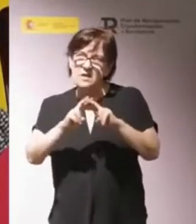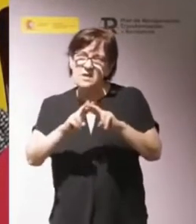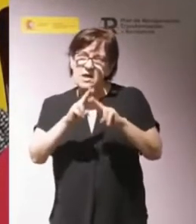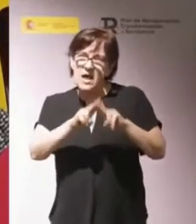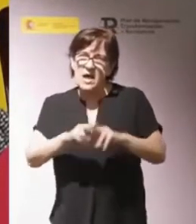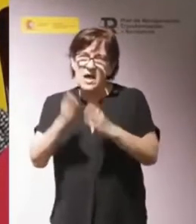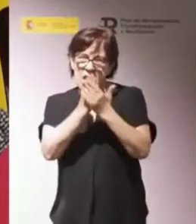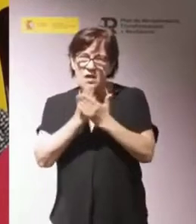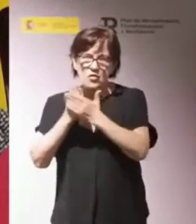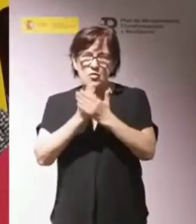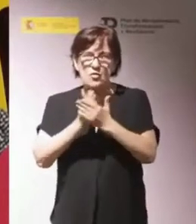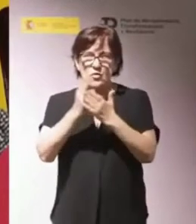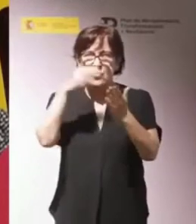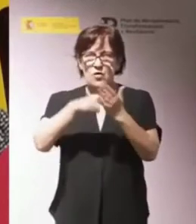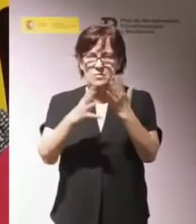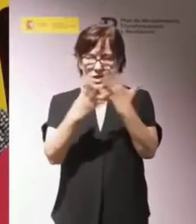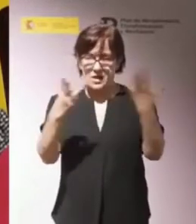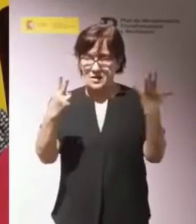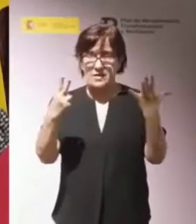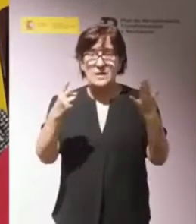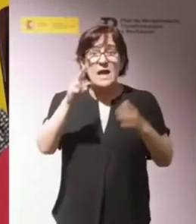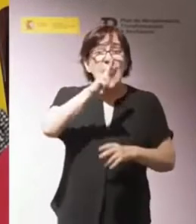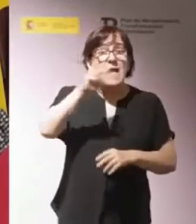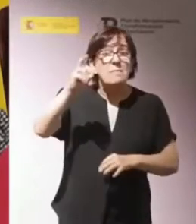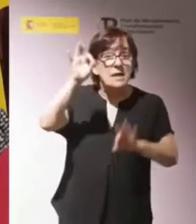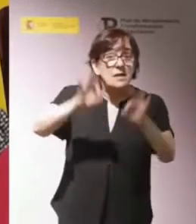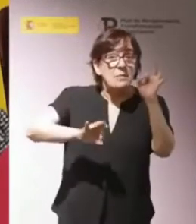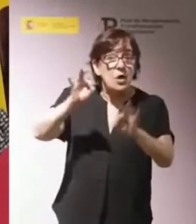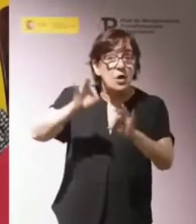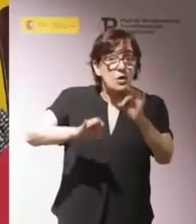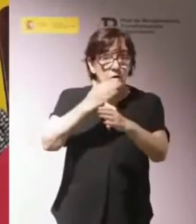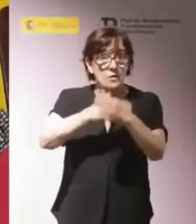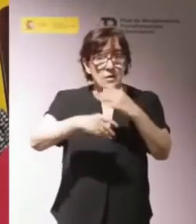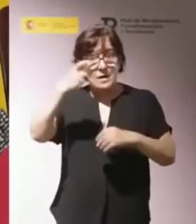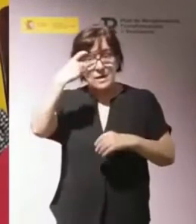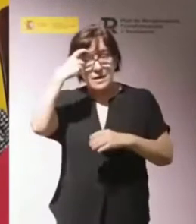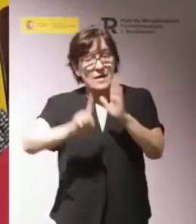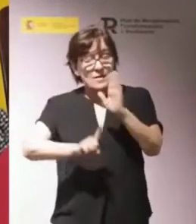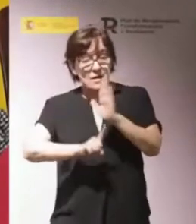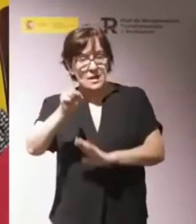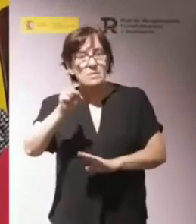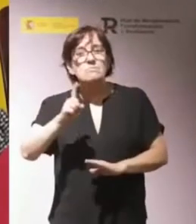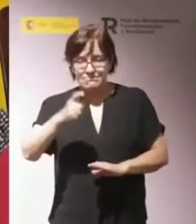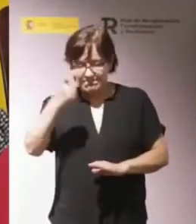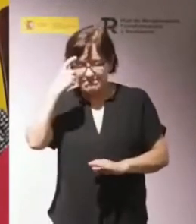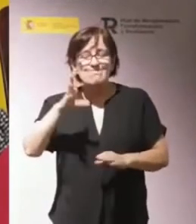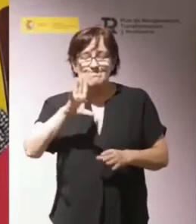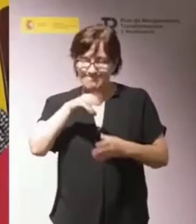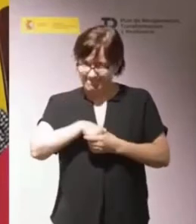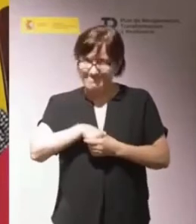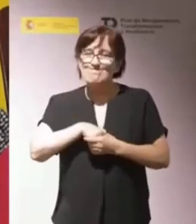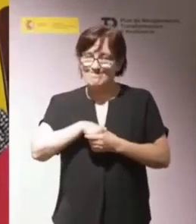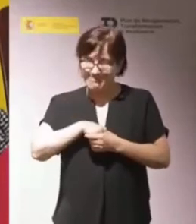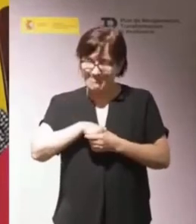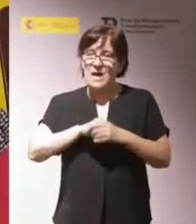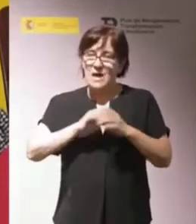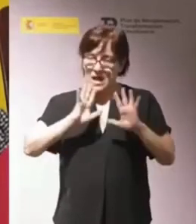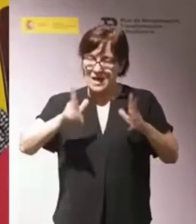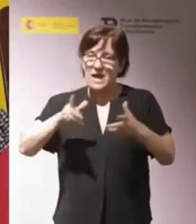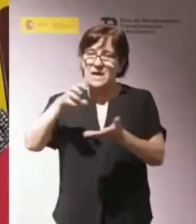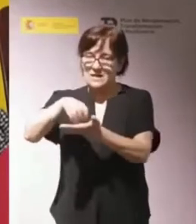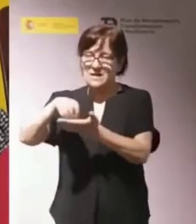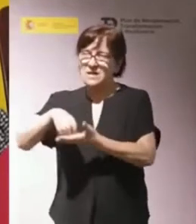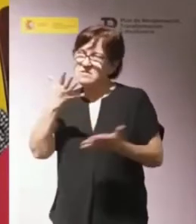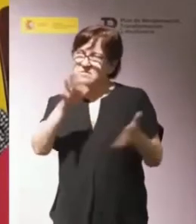el veinte por ciento de las personas con discapacidad intelectual y del desarrollo siguen residiendo en centros. Estamos hablando de